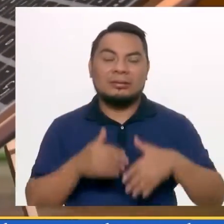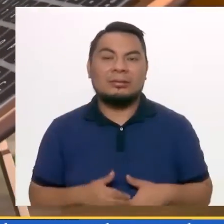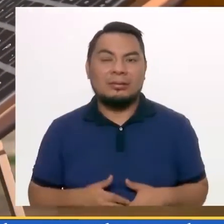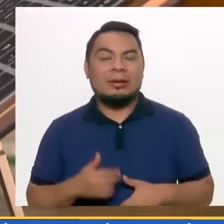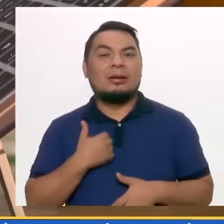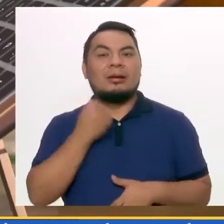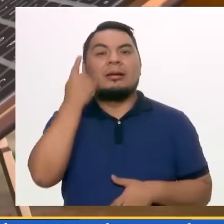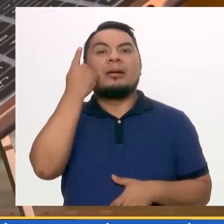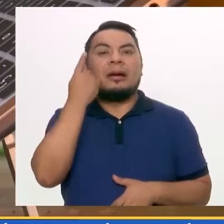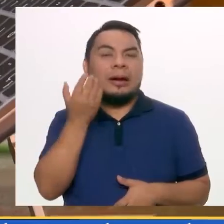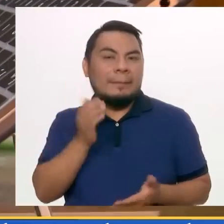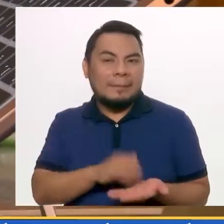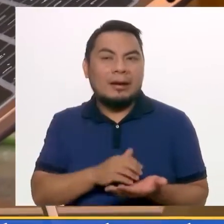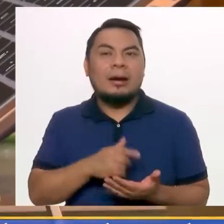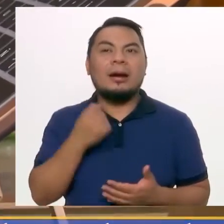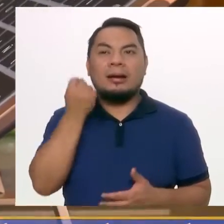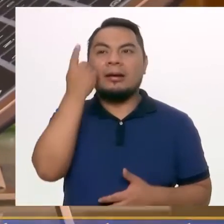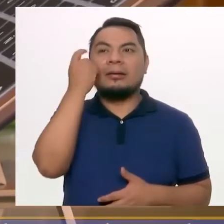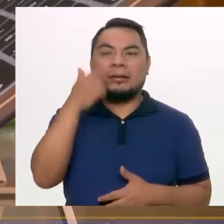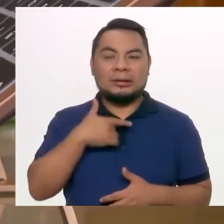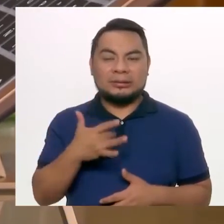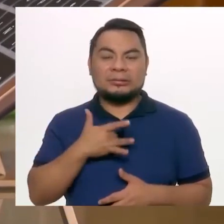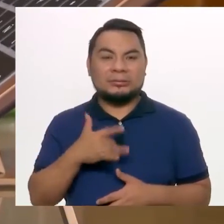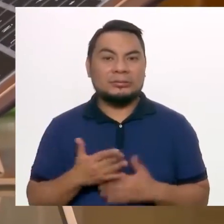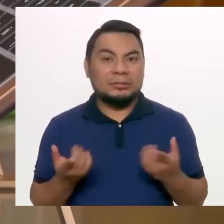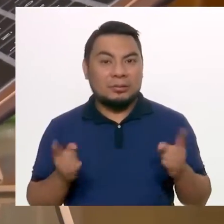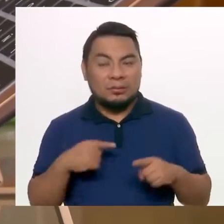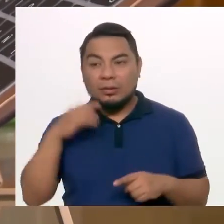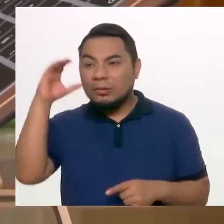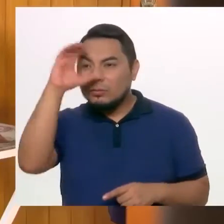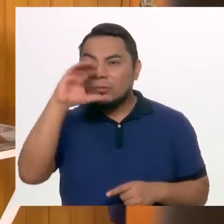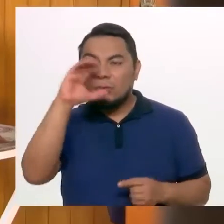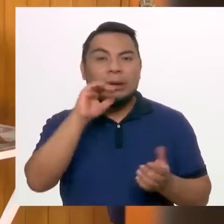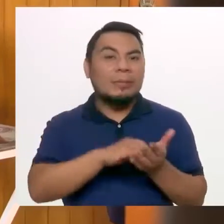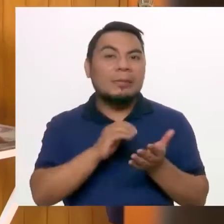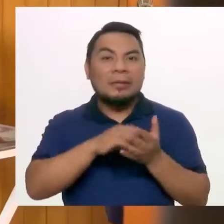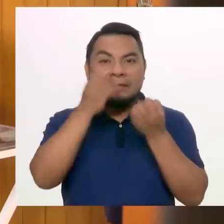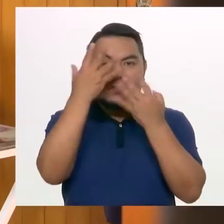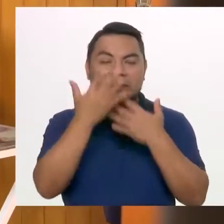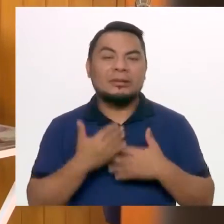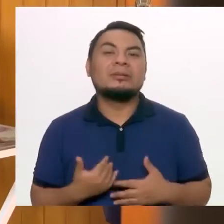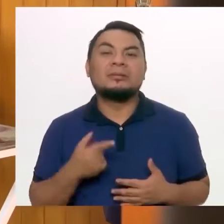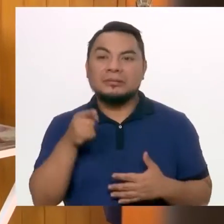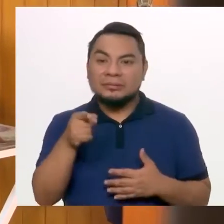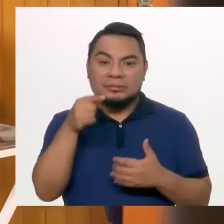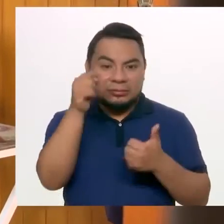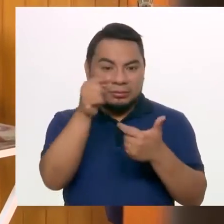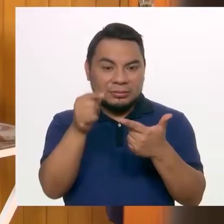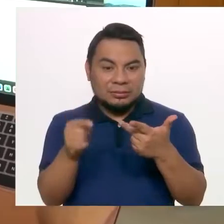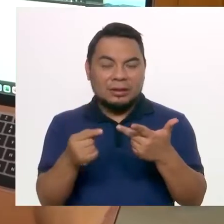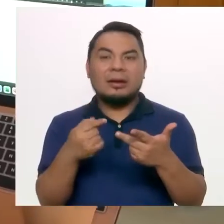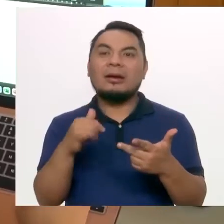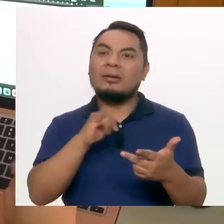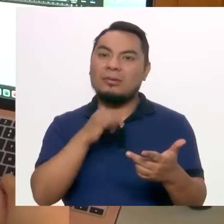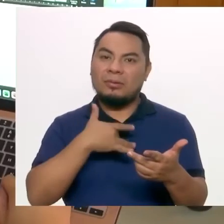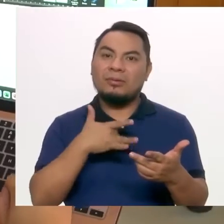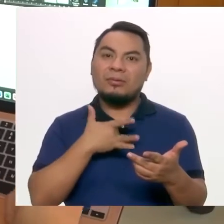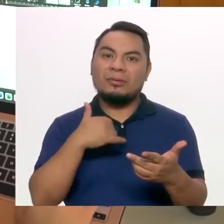y cada vez me empezaba a identificar un poco más. Y conforme buscaba más información, sentía que hablaba mucho de mí.